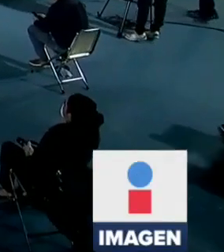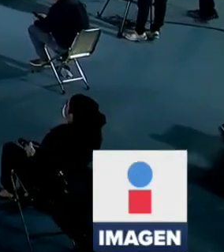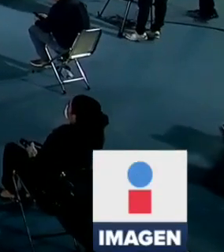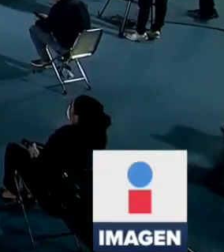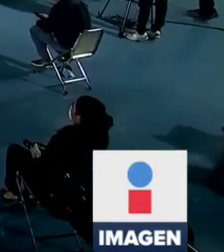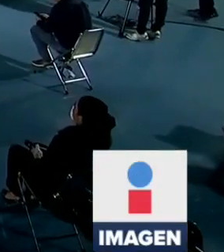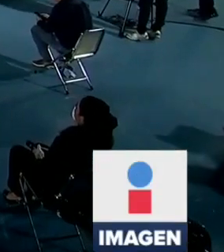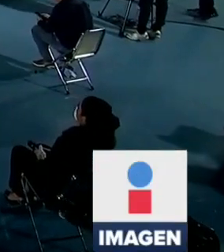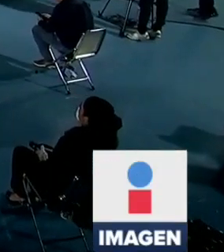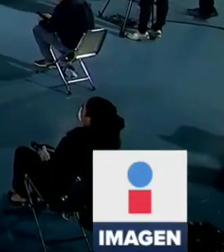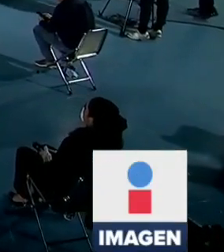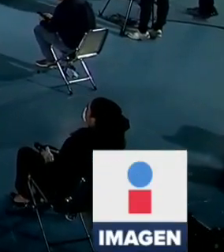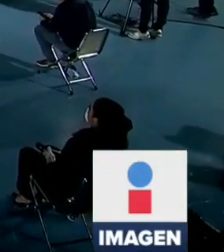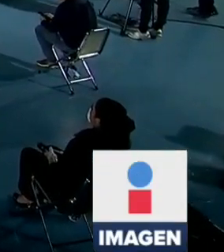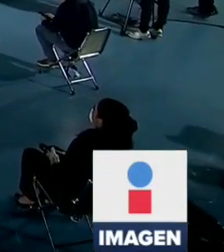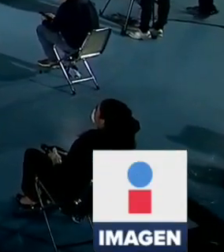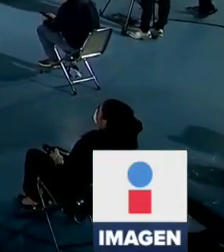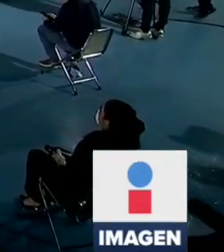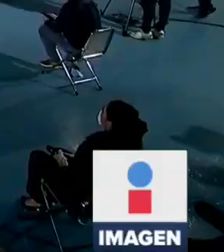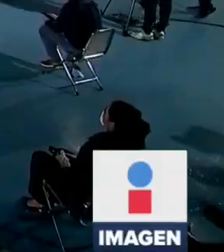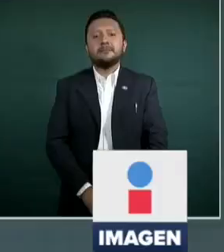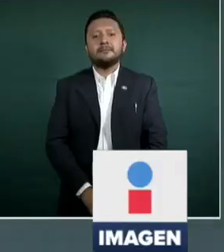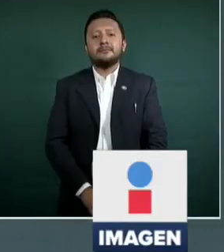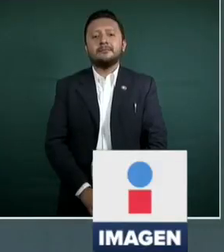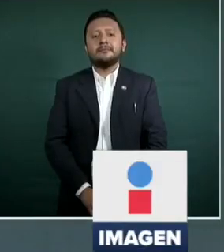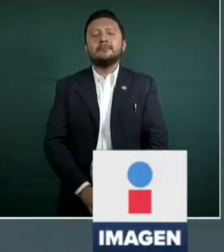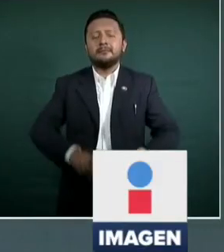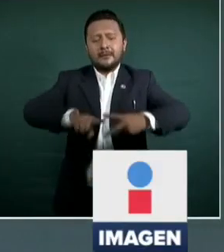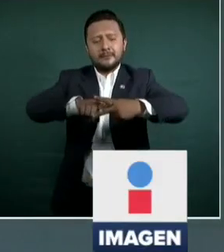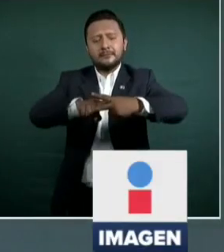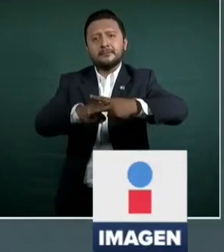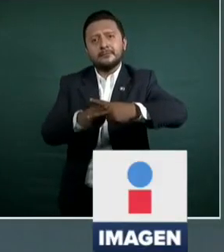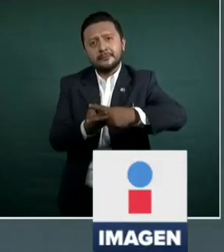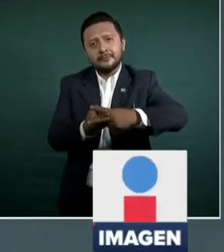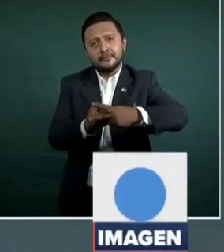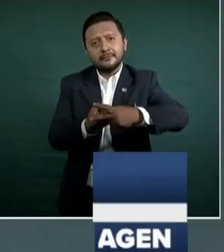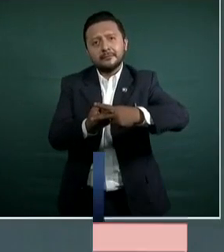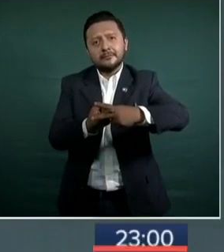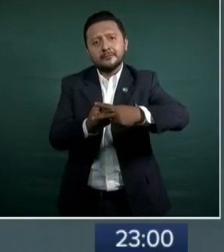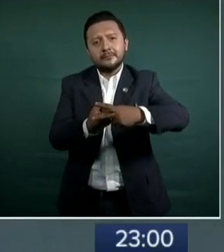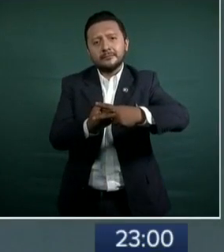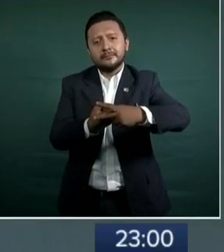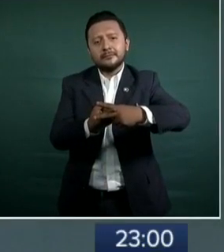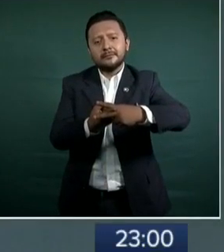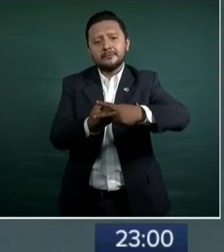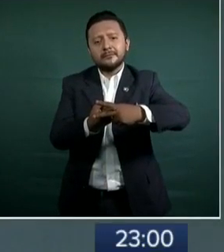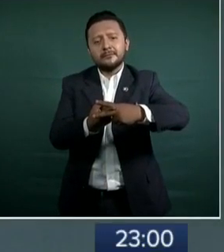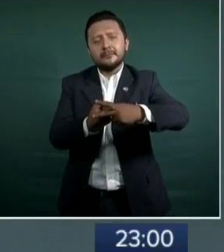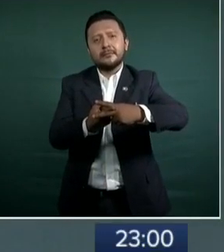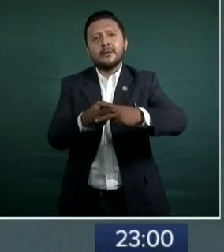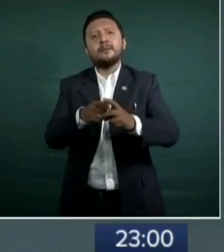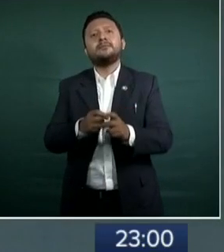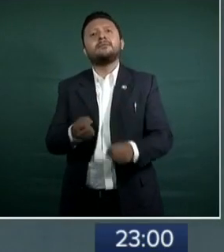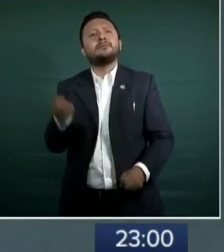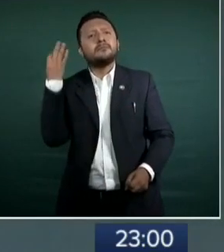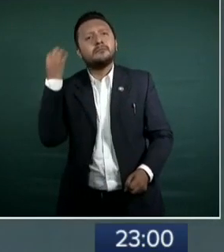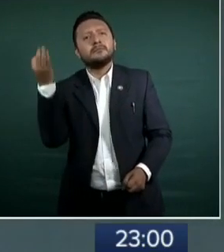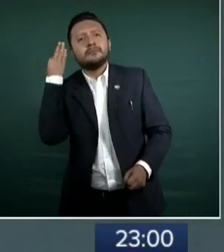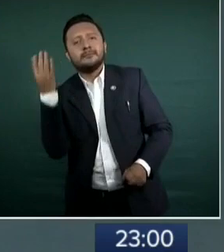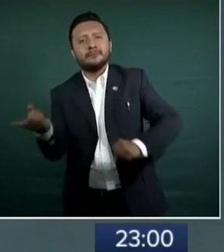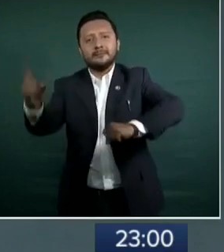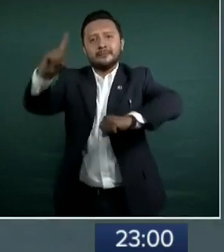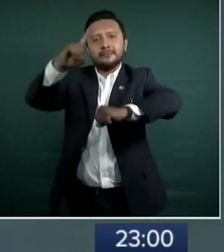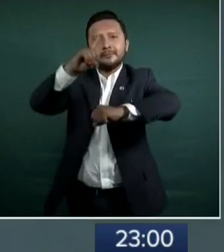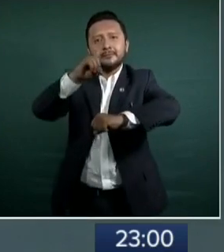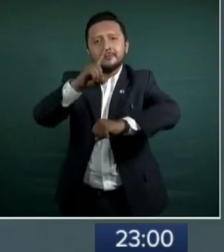Muy buenos días. Vamos a iniciar esta conferencia en este día